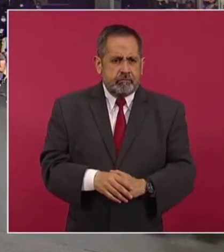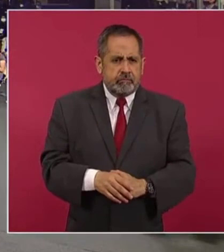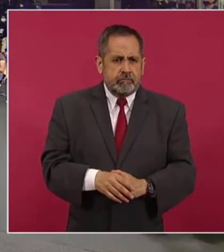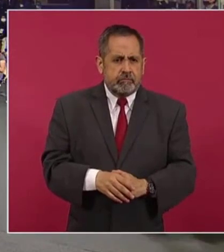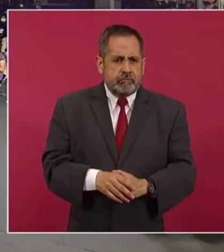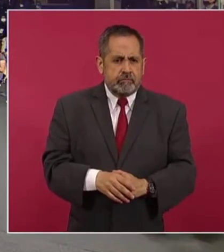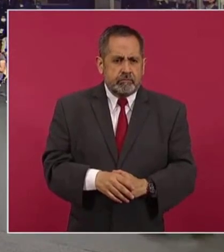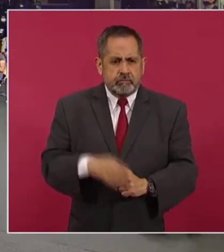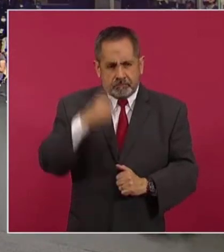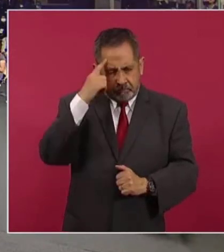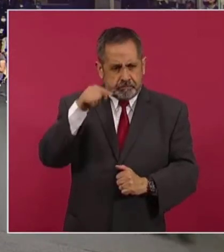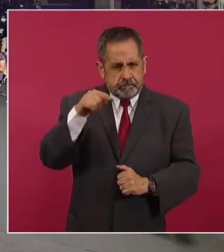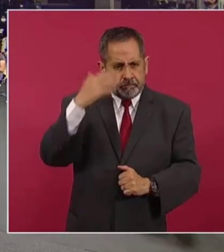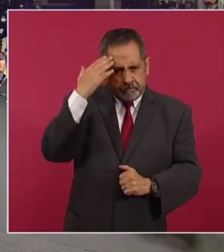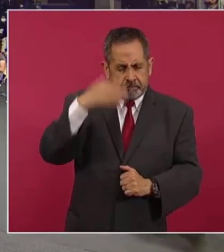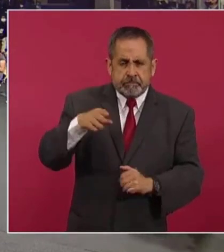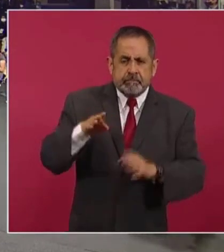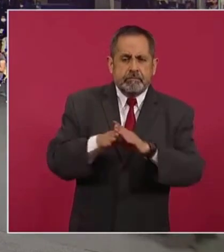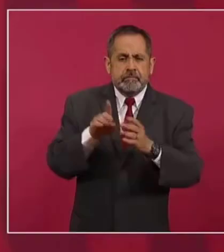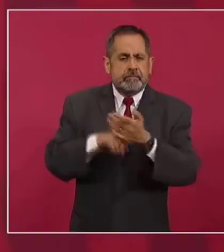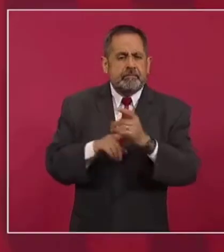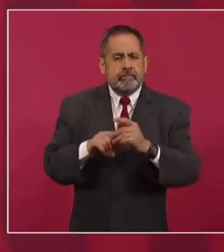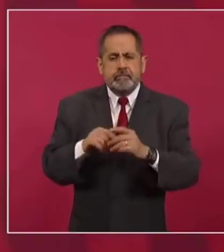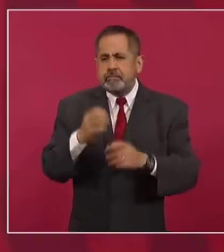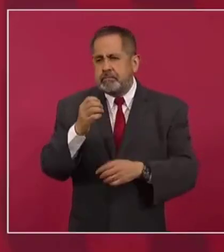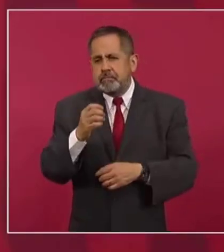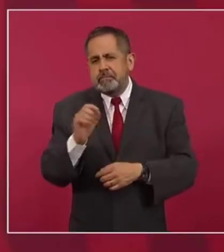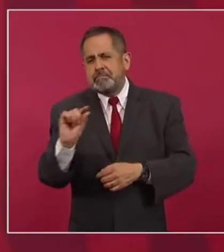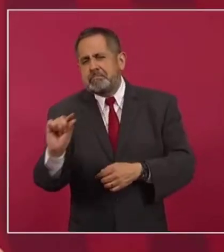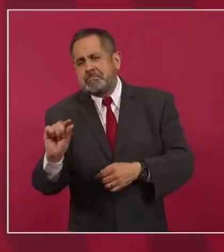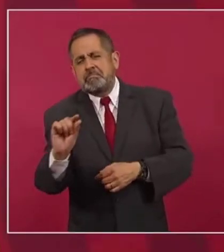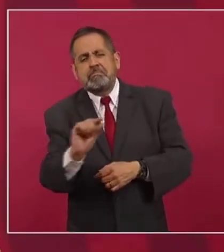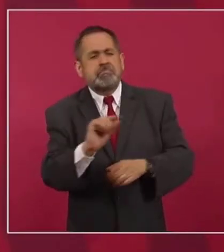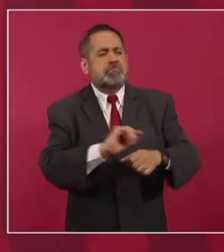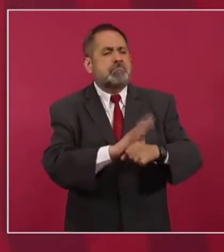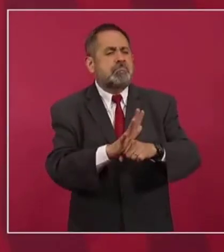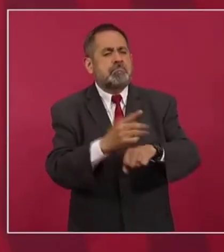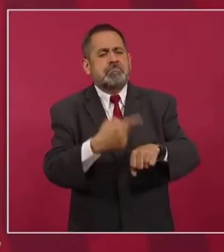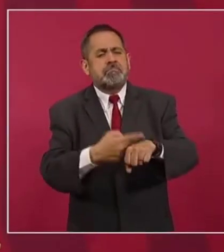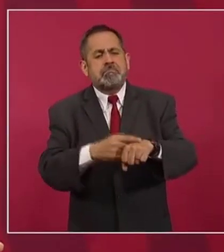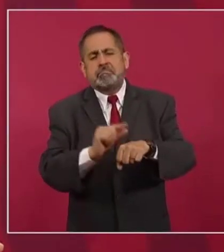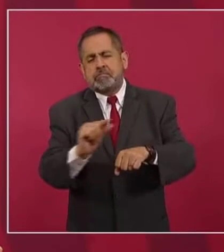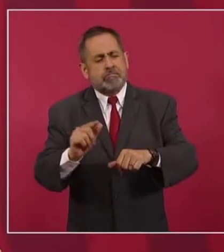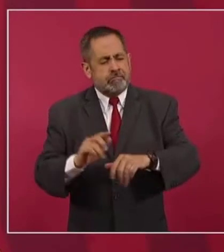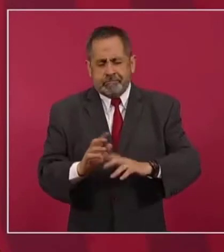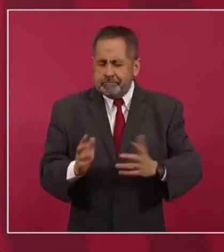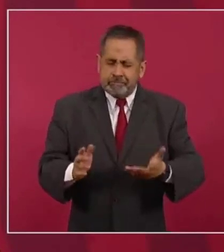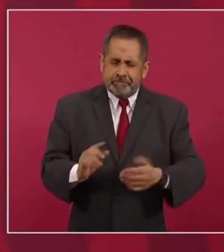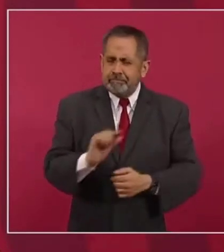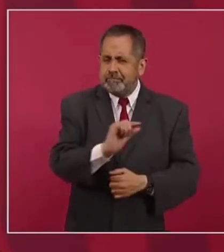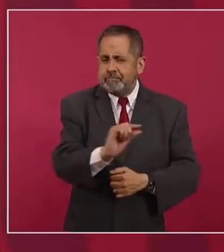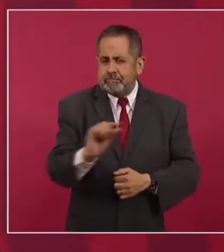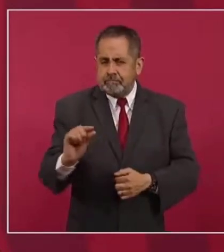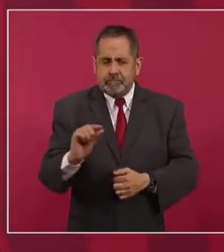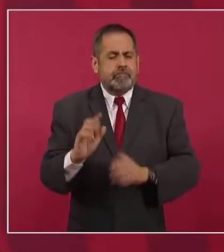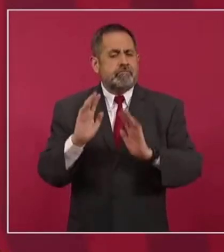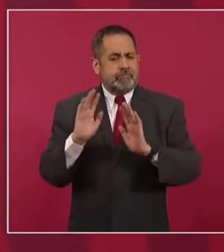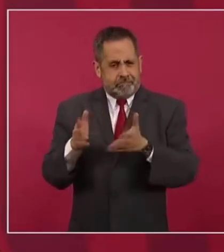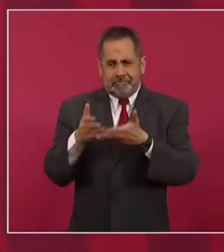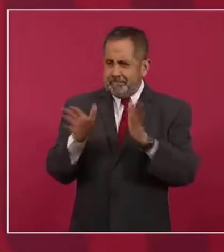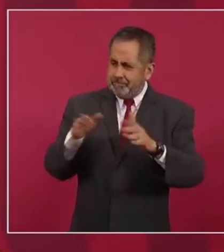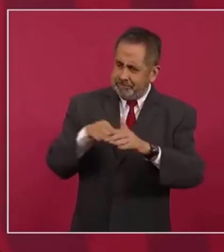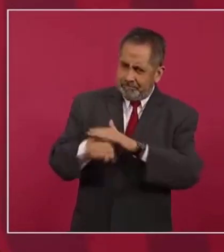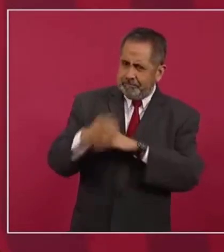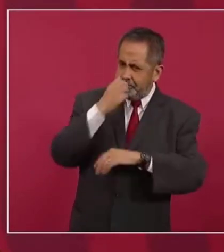Para que vean que es una cosa mínima, ya se puede regresar